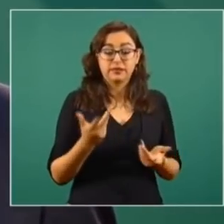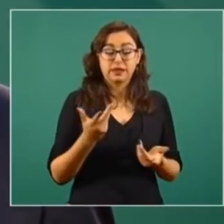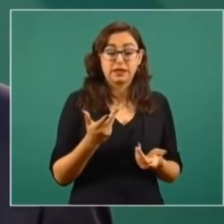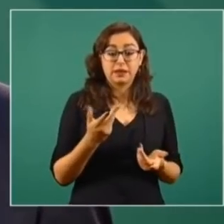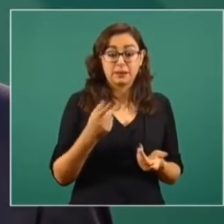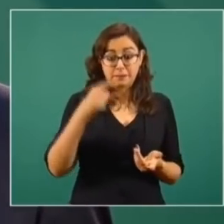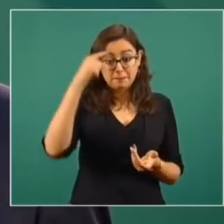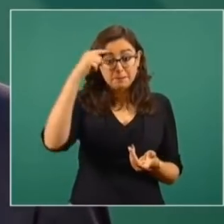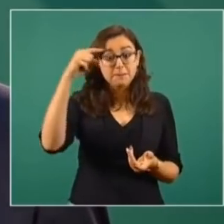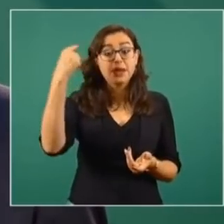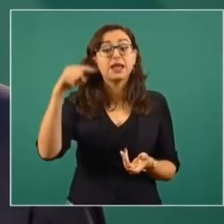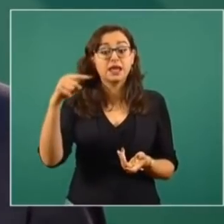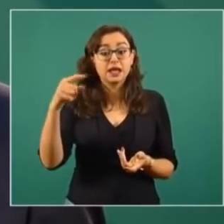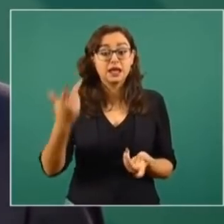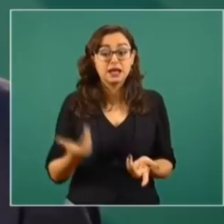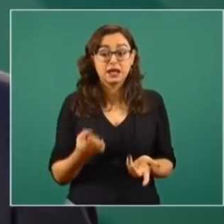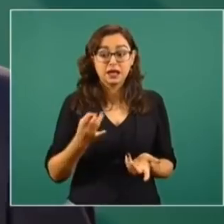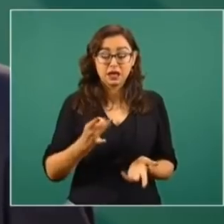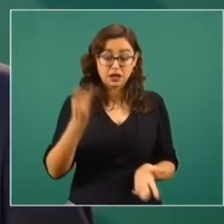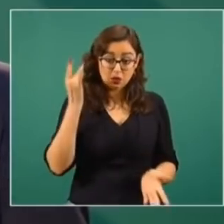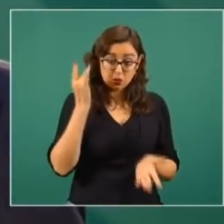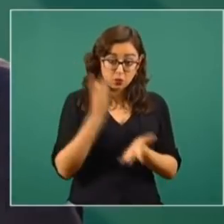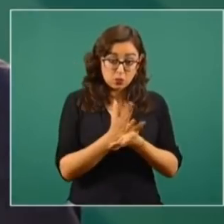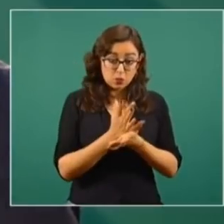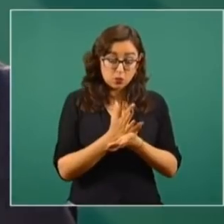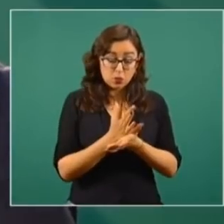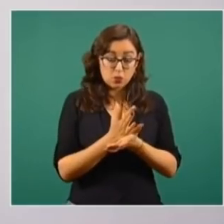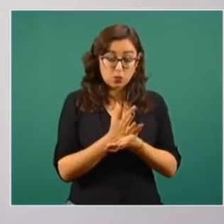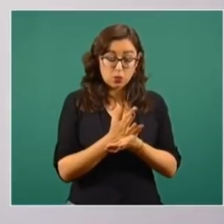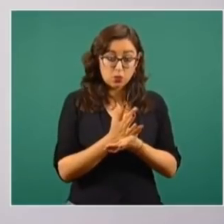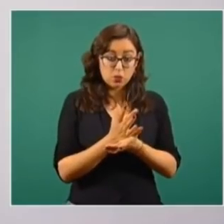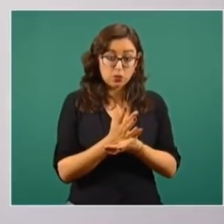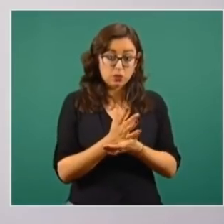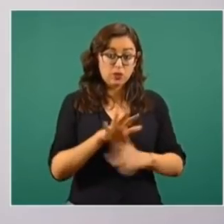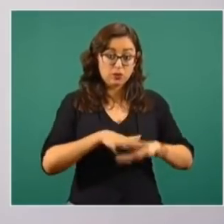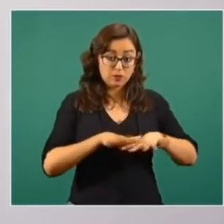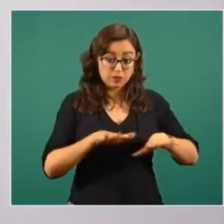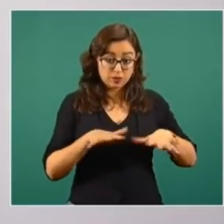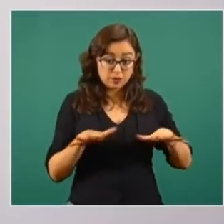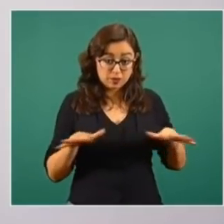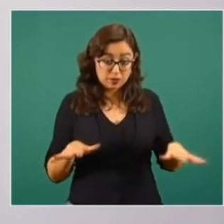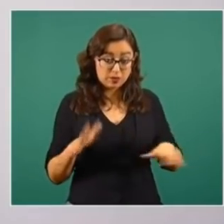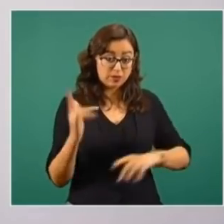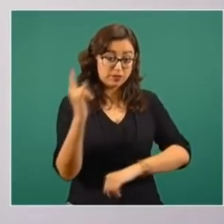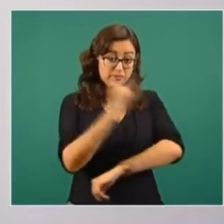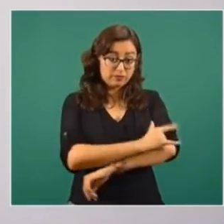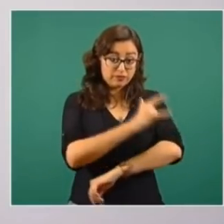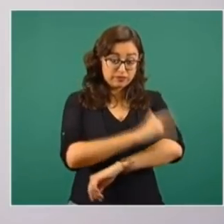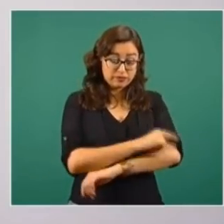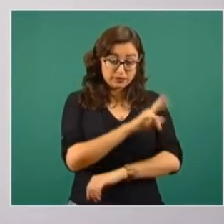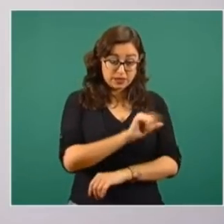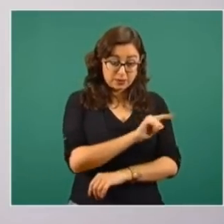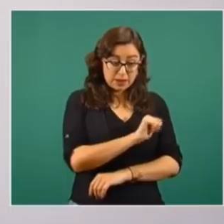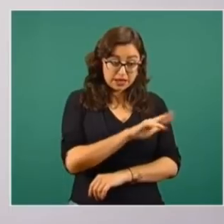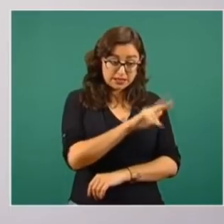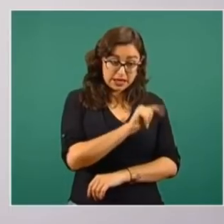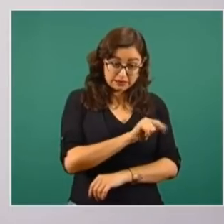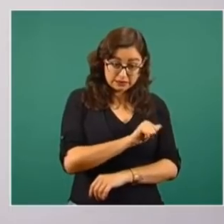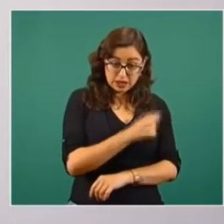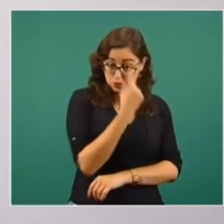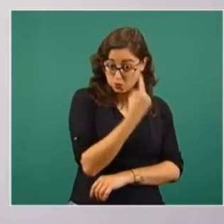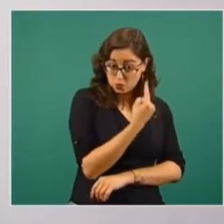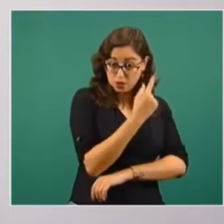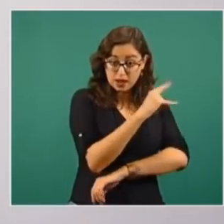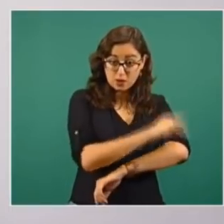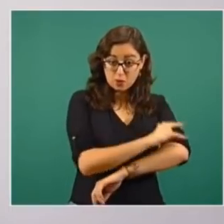como acceso a esas playas, el aeropuerto de Vallarta, sino también se tenga